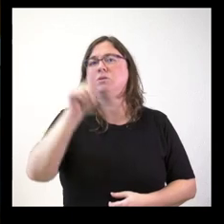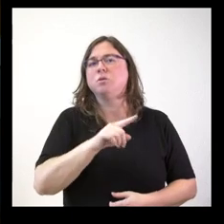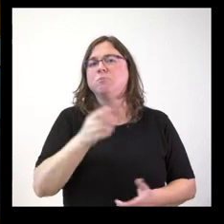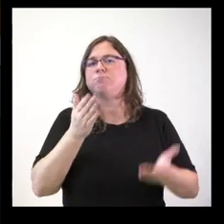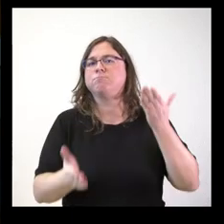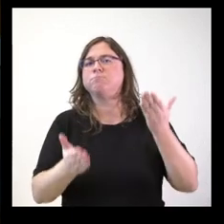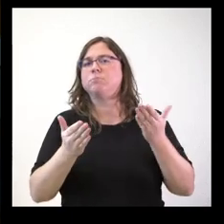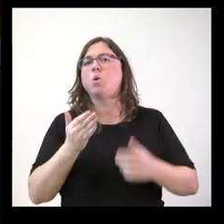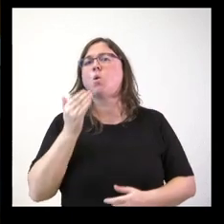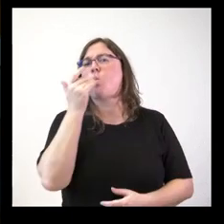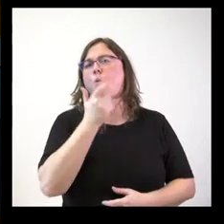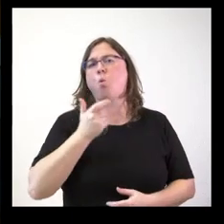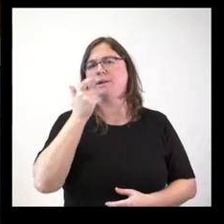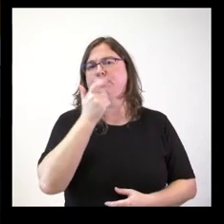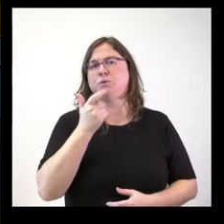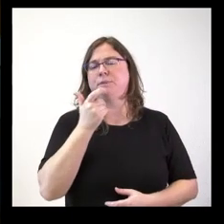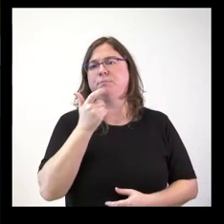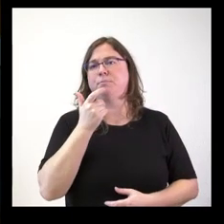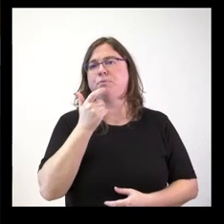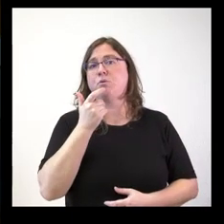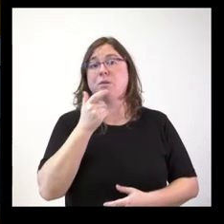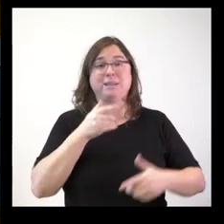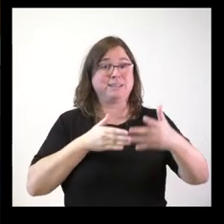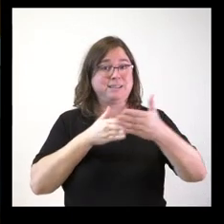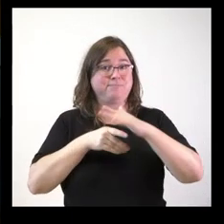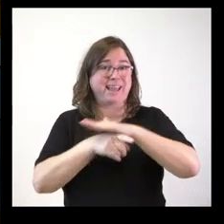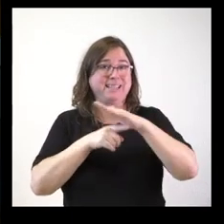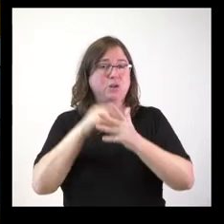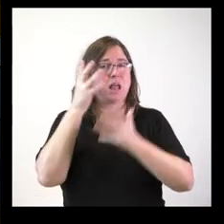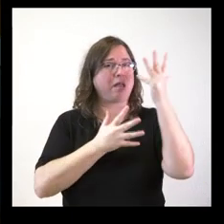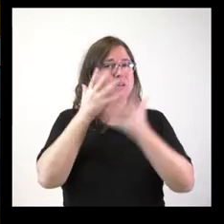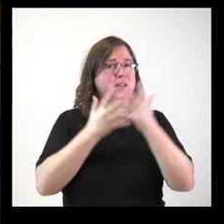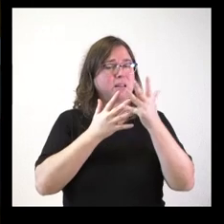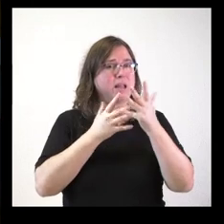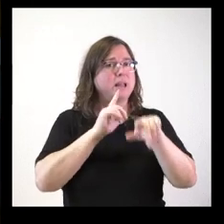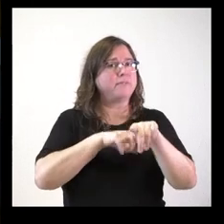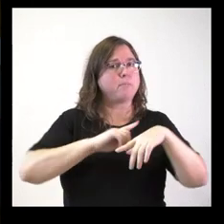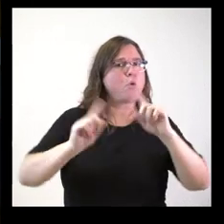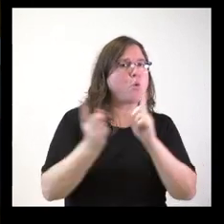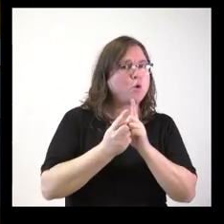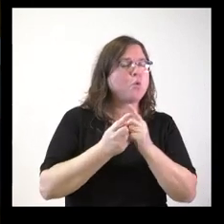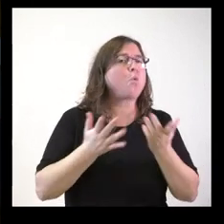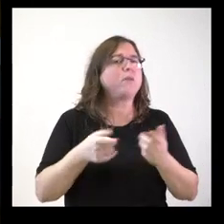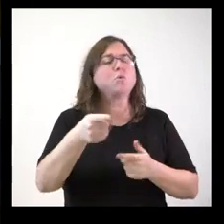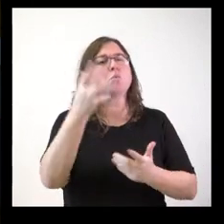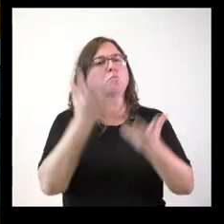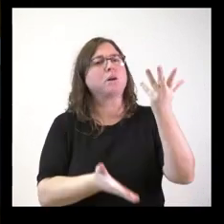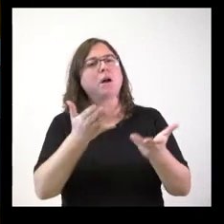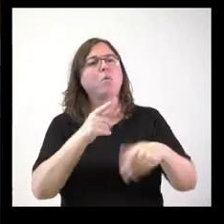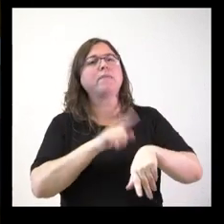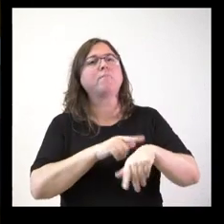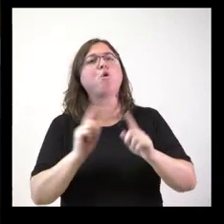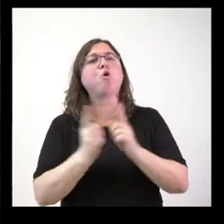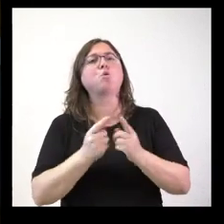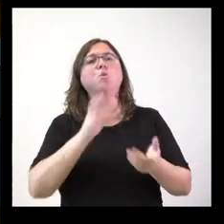cuánto tiempo se podría reducir estos trámites administrativos. No sé en cuánto está ahora y a cuánto se podría reducir con